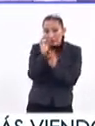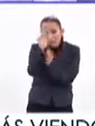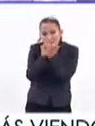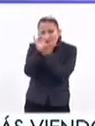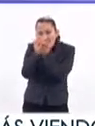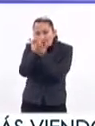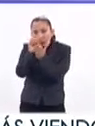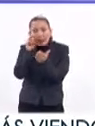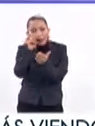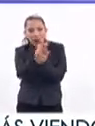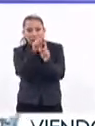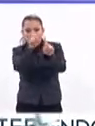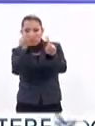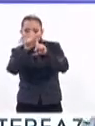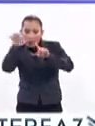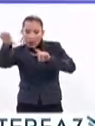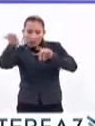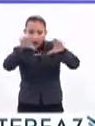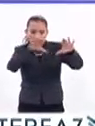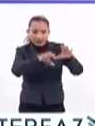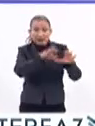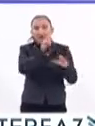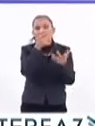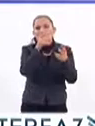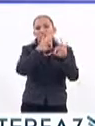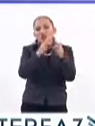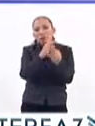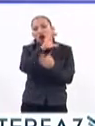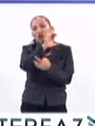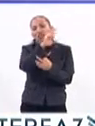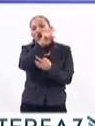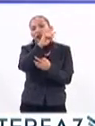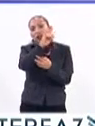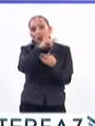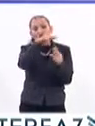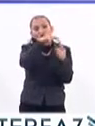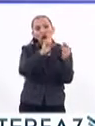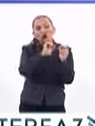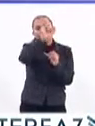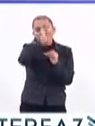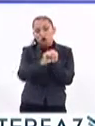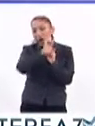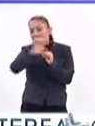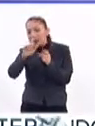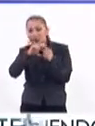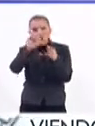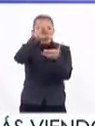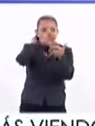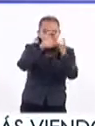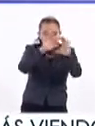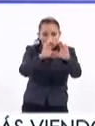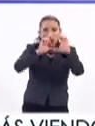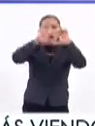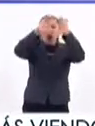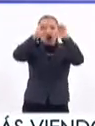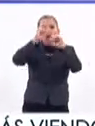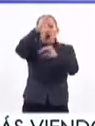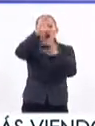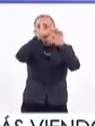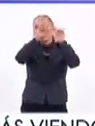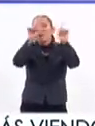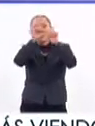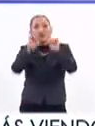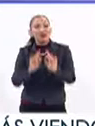Y entonces tenemos diferentes serotipos, por ejemplo, en la región sureste, en la región centro, en la región norte.